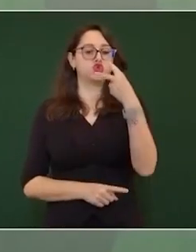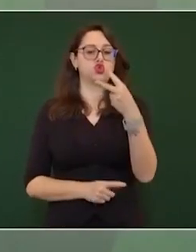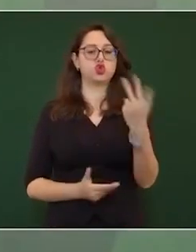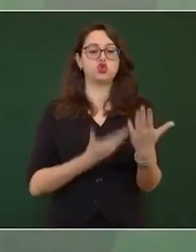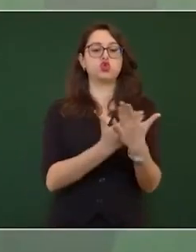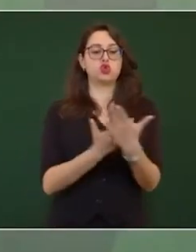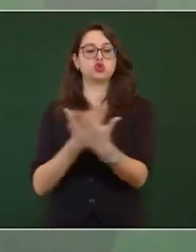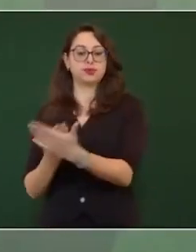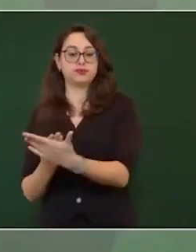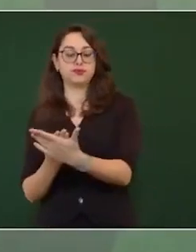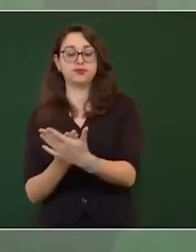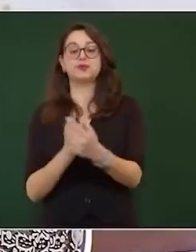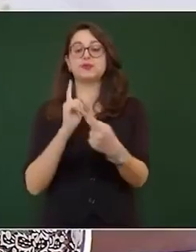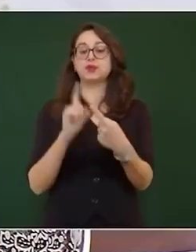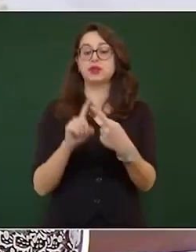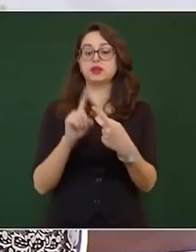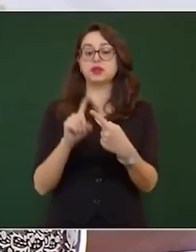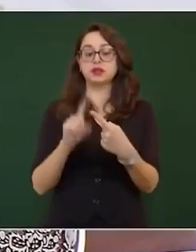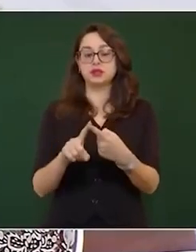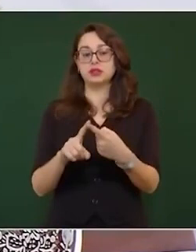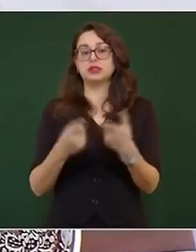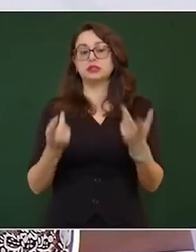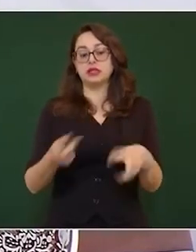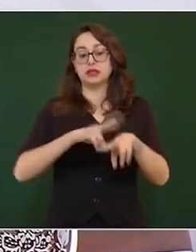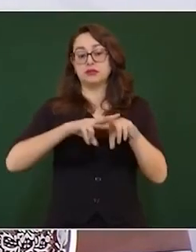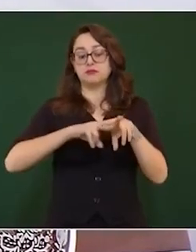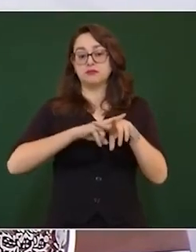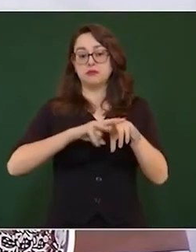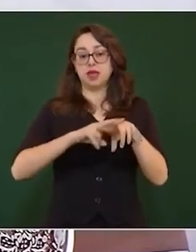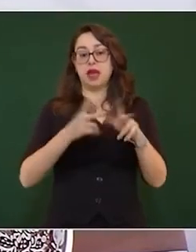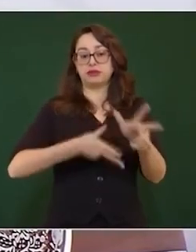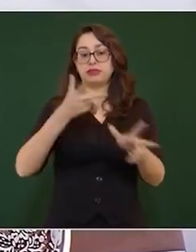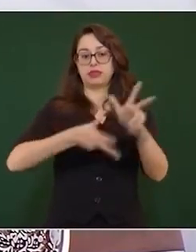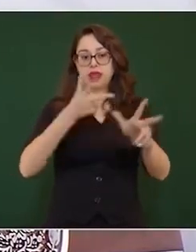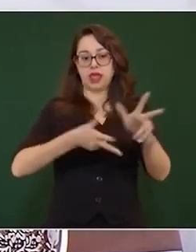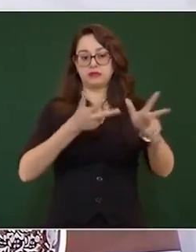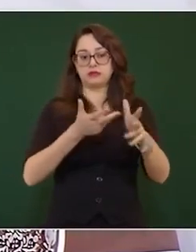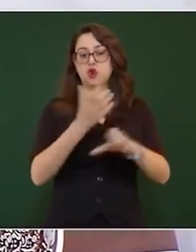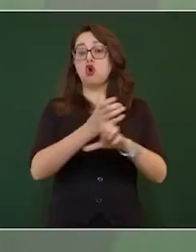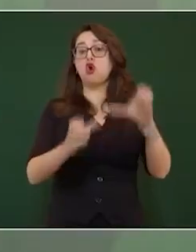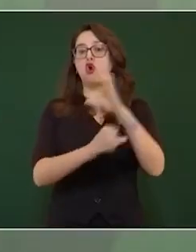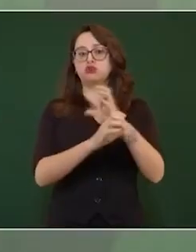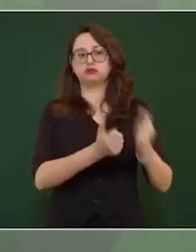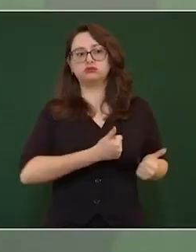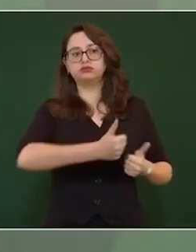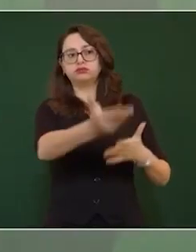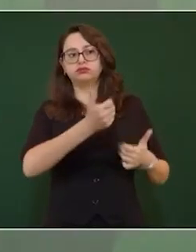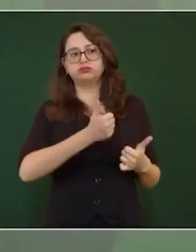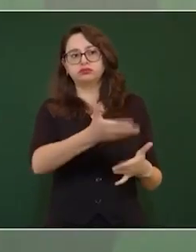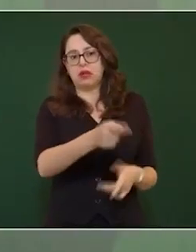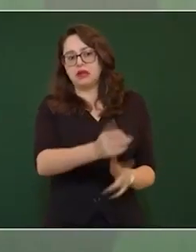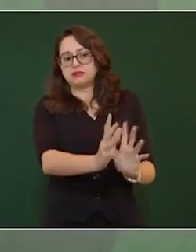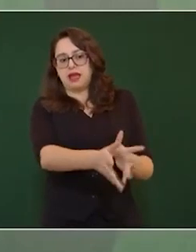Primero es utilizar las mismas vías de carga para trenes de pasajeros. Desde